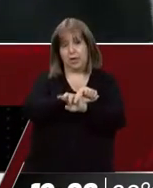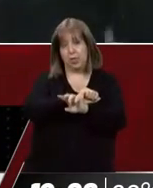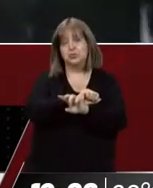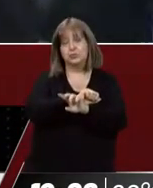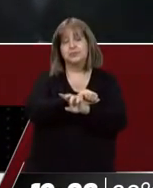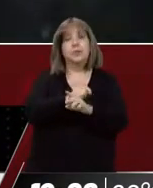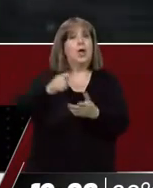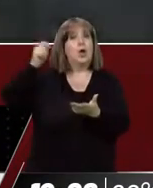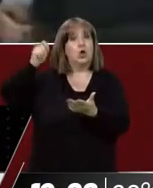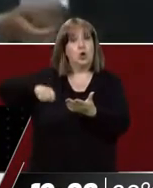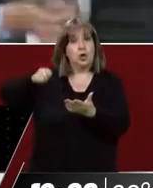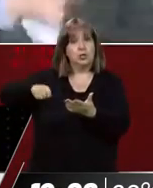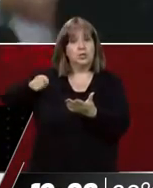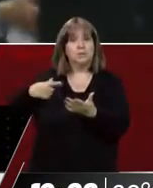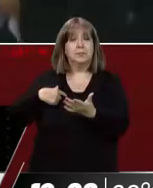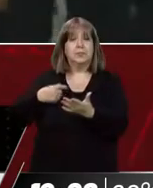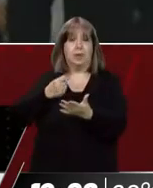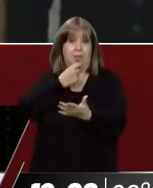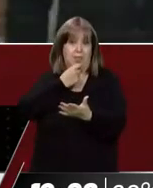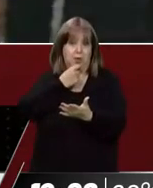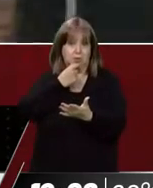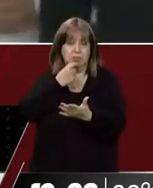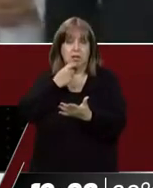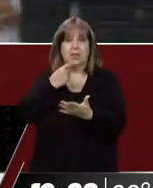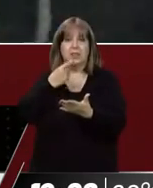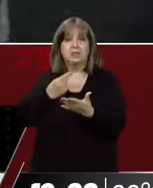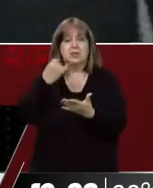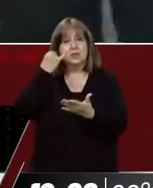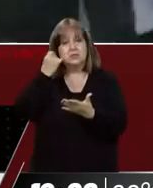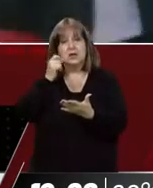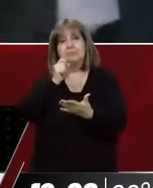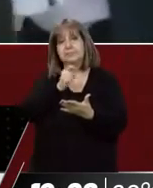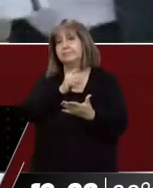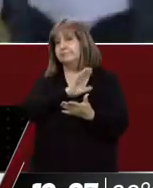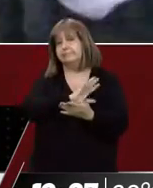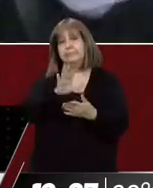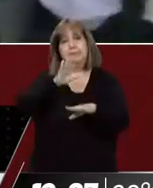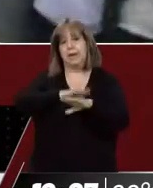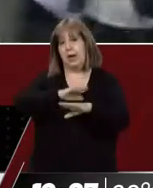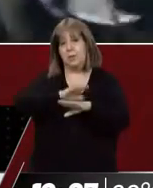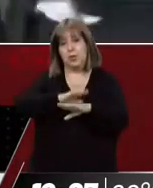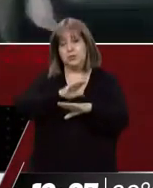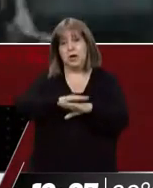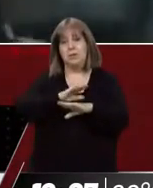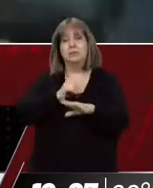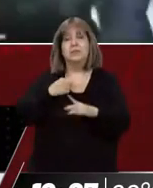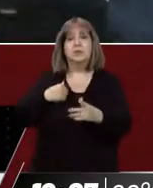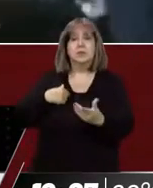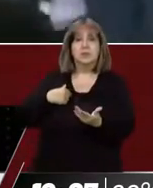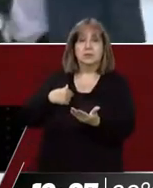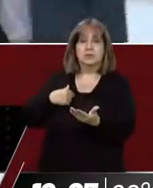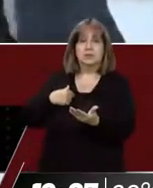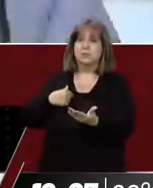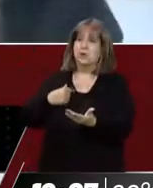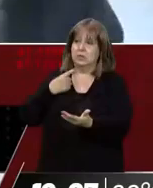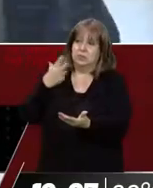La Suprema Corte de Justicia de la provincia, al confirmar la sentencia de primera instancia, fue cuestionada, la